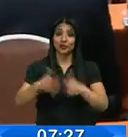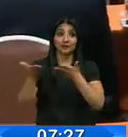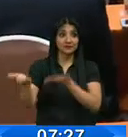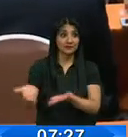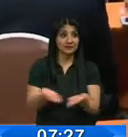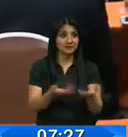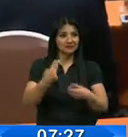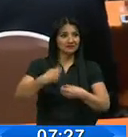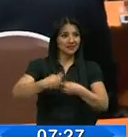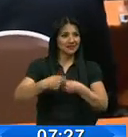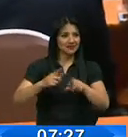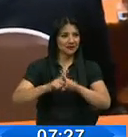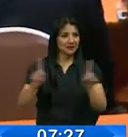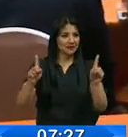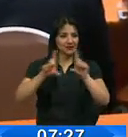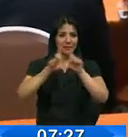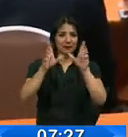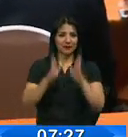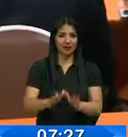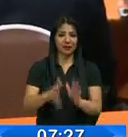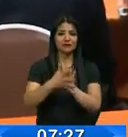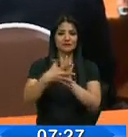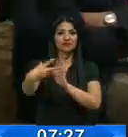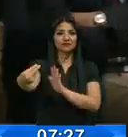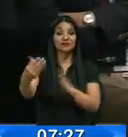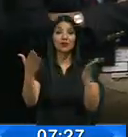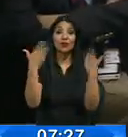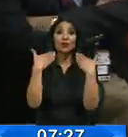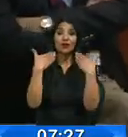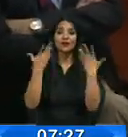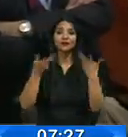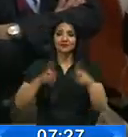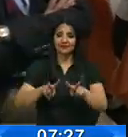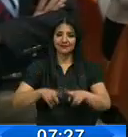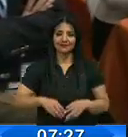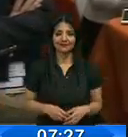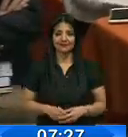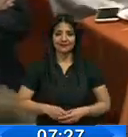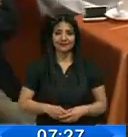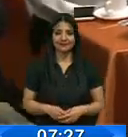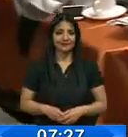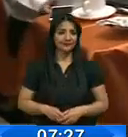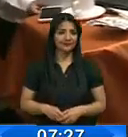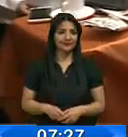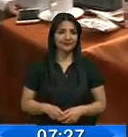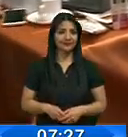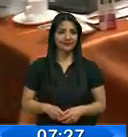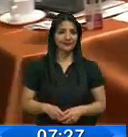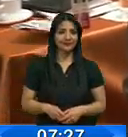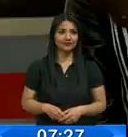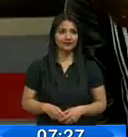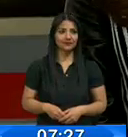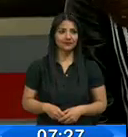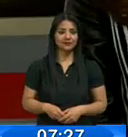la participación de varios sectores, se replicará en Guayaquil. Informó Pris y la cadena.